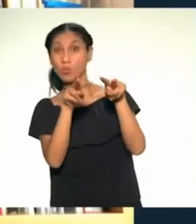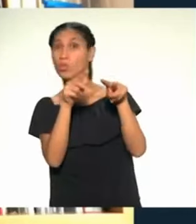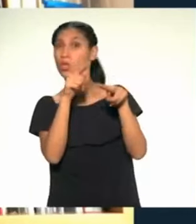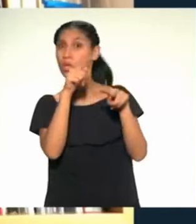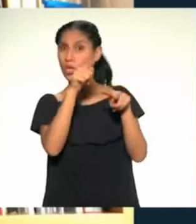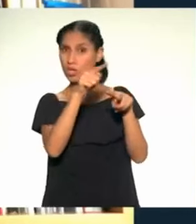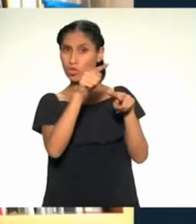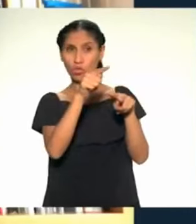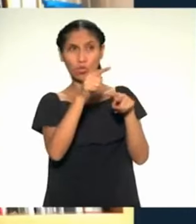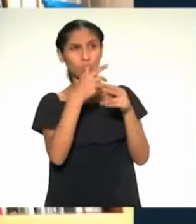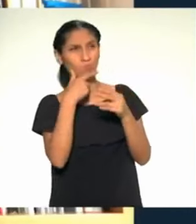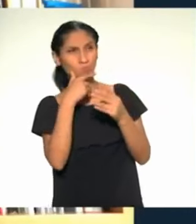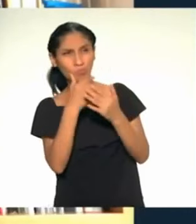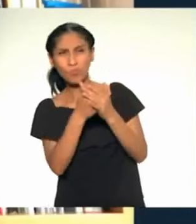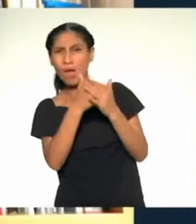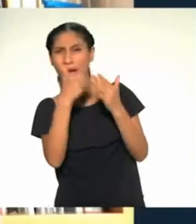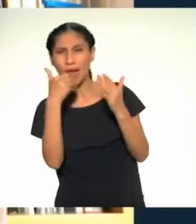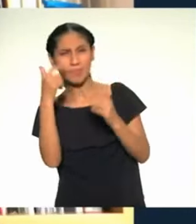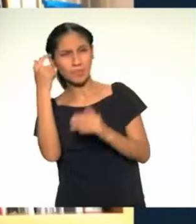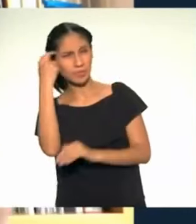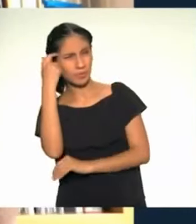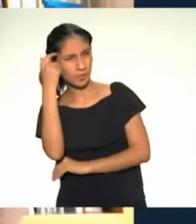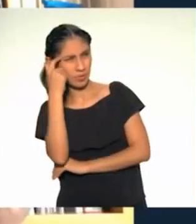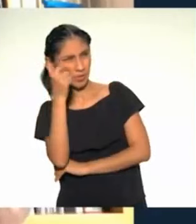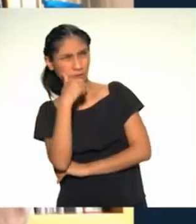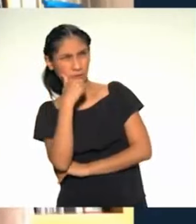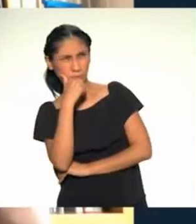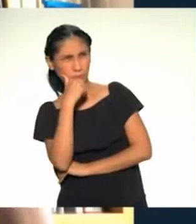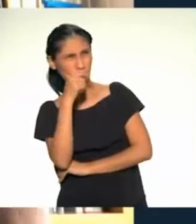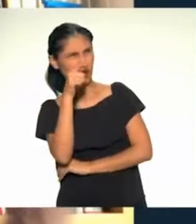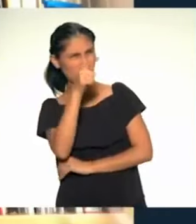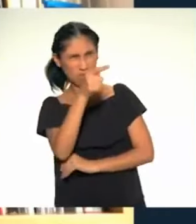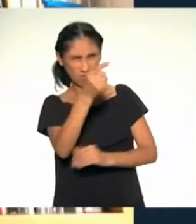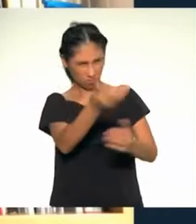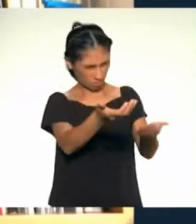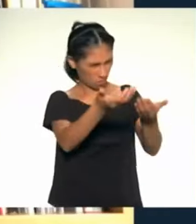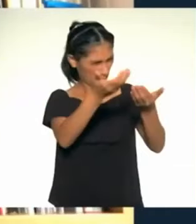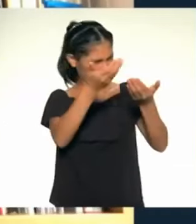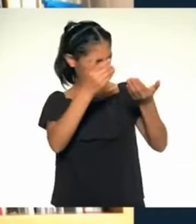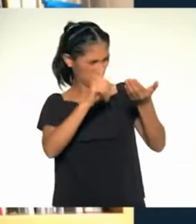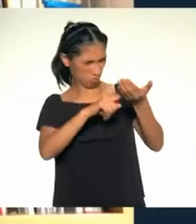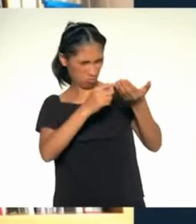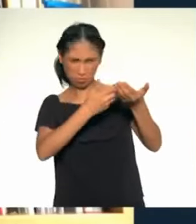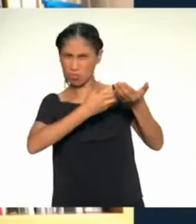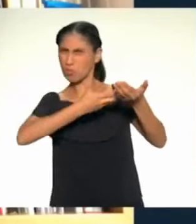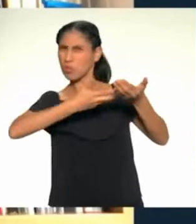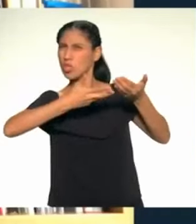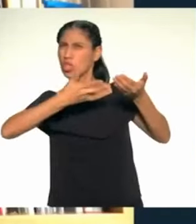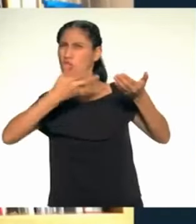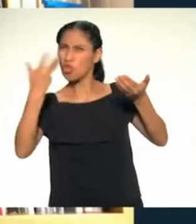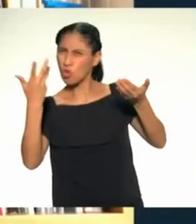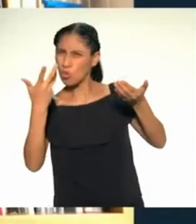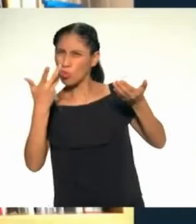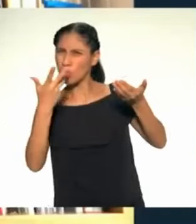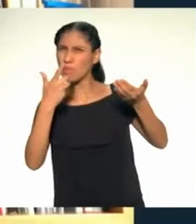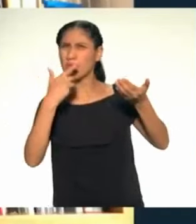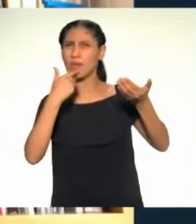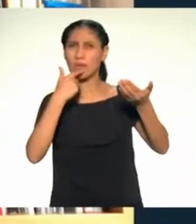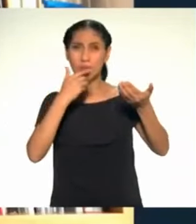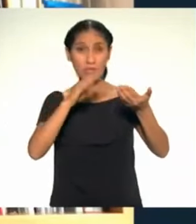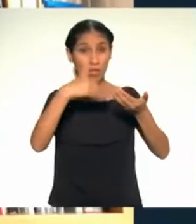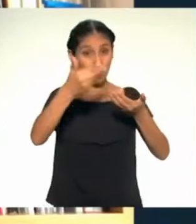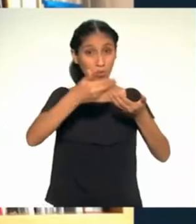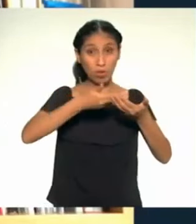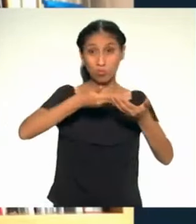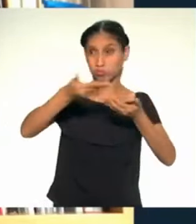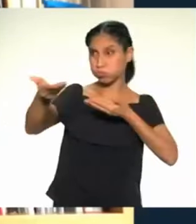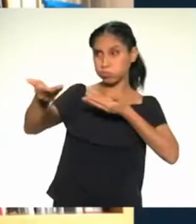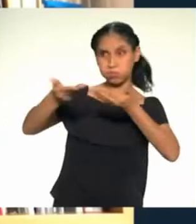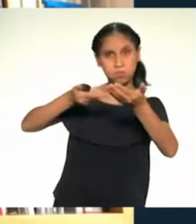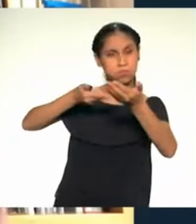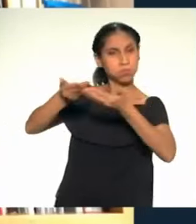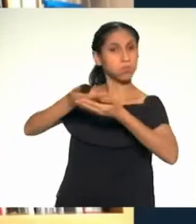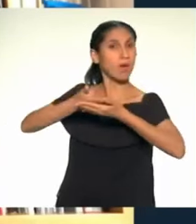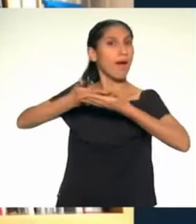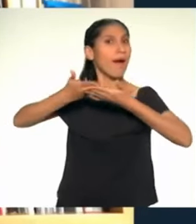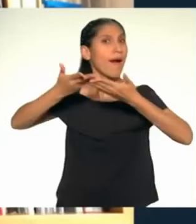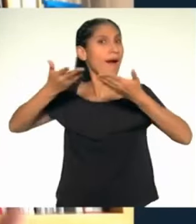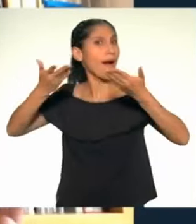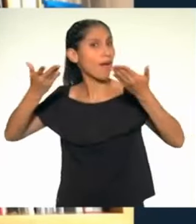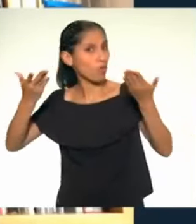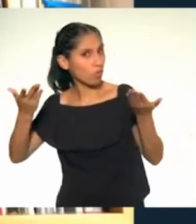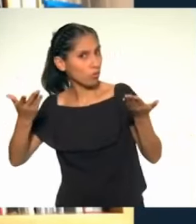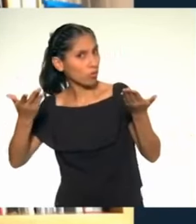que preocuparnos por saber de dónde vienen los insumos que utilizamos y a dónde van los residuos. Cuál es el